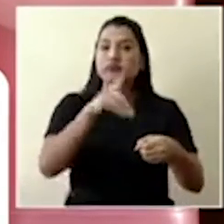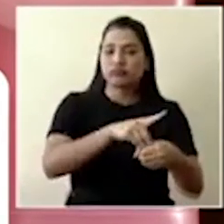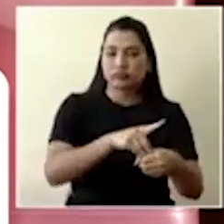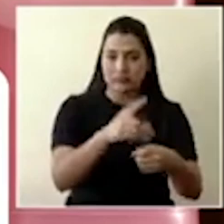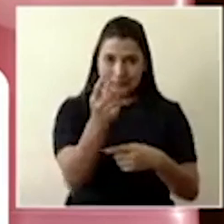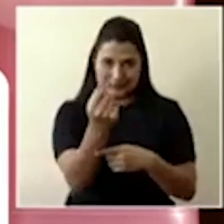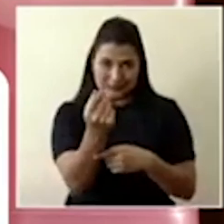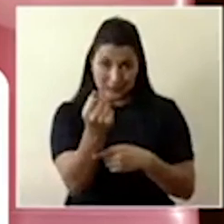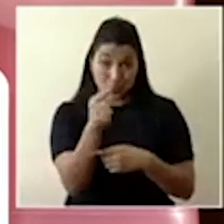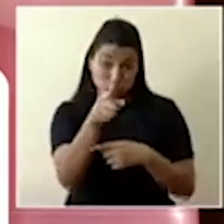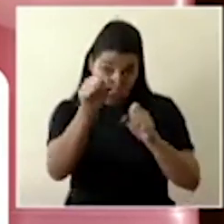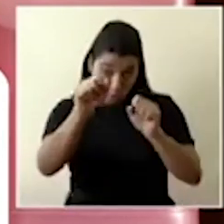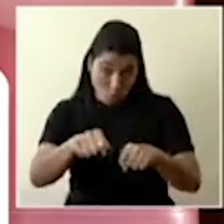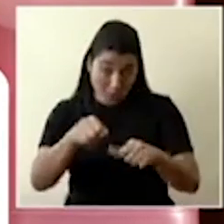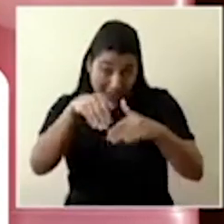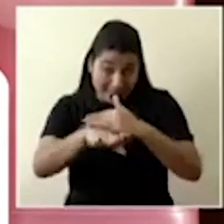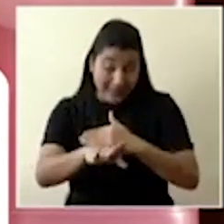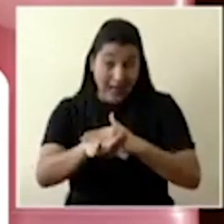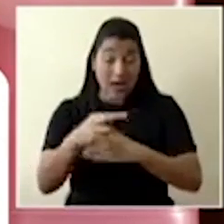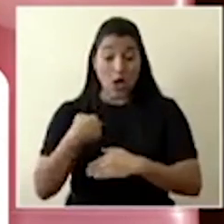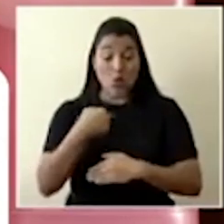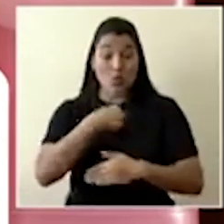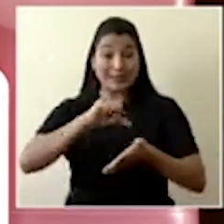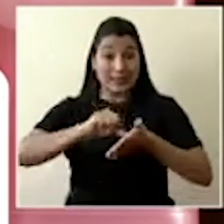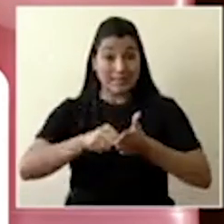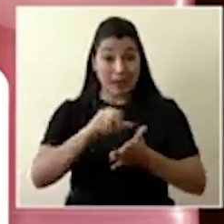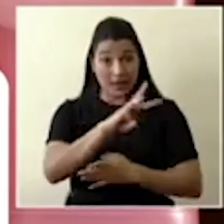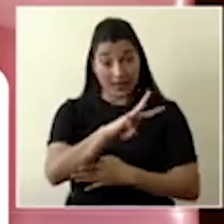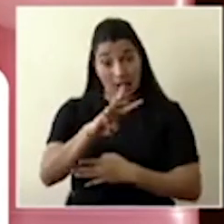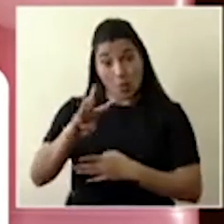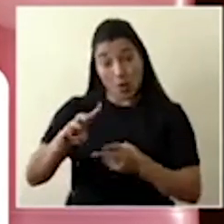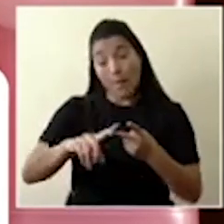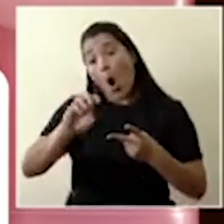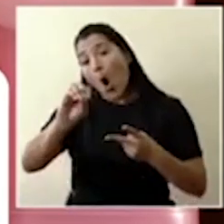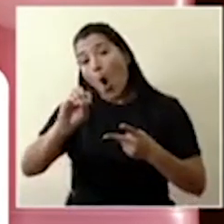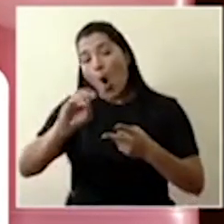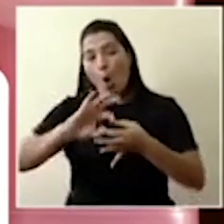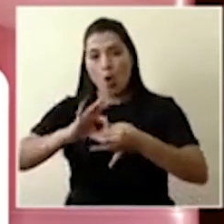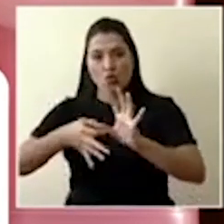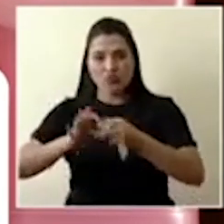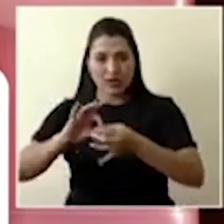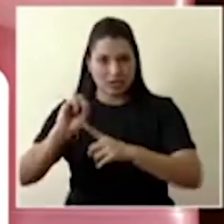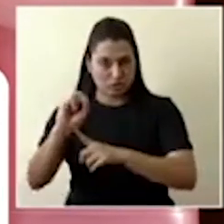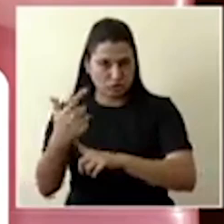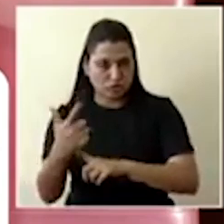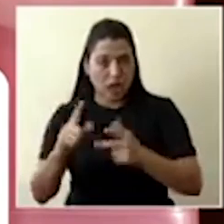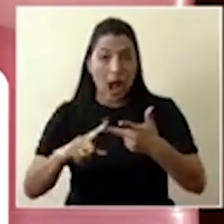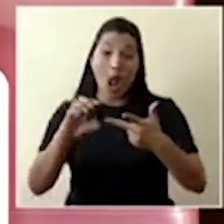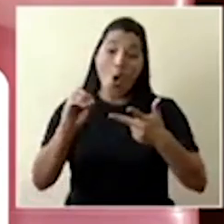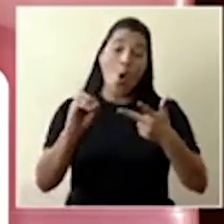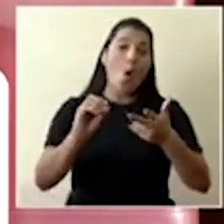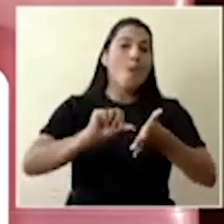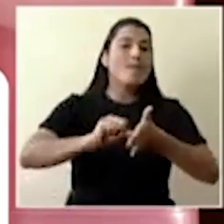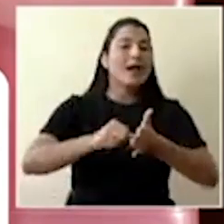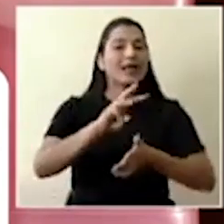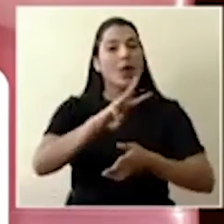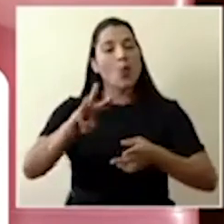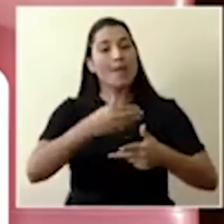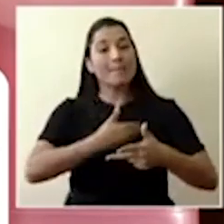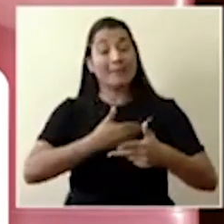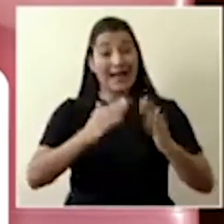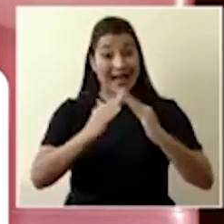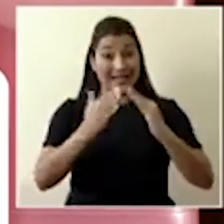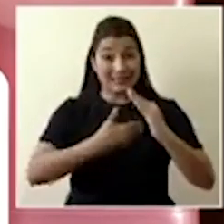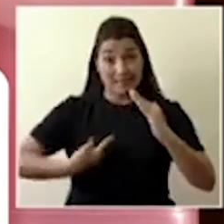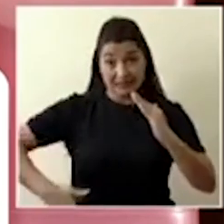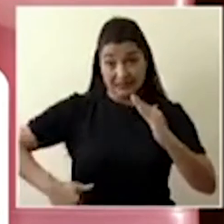en nuestra página web y también en nuestras redes sociales de la CNE, así como de la Presidencia de la República, se pueden identificar